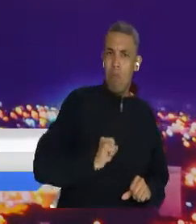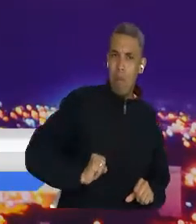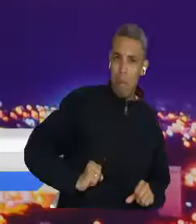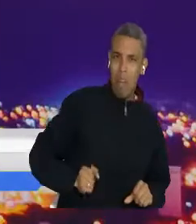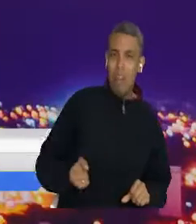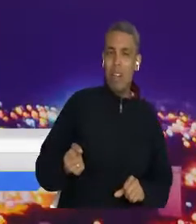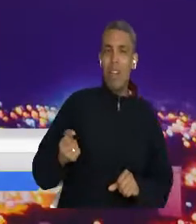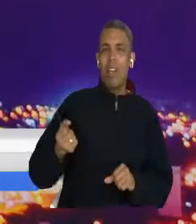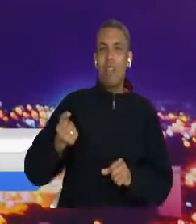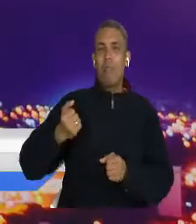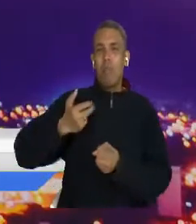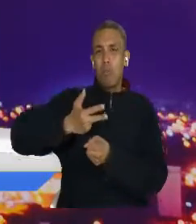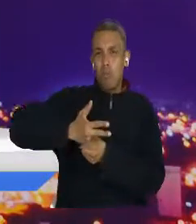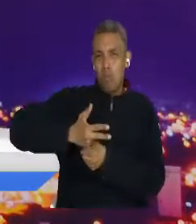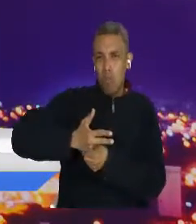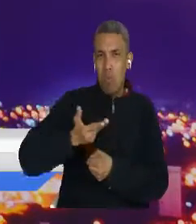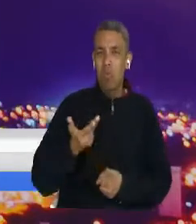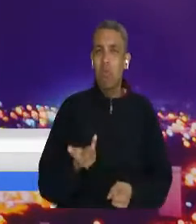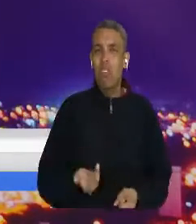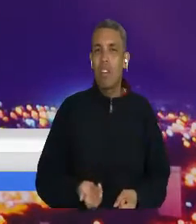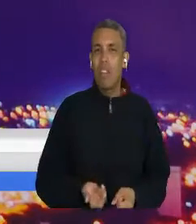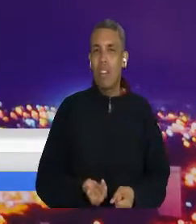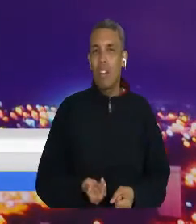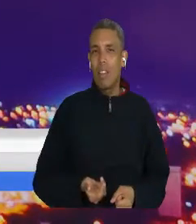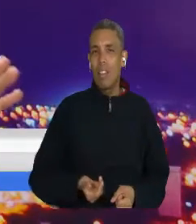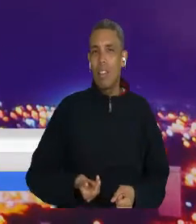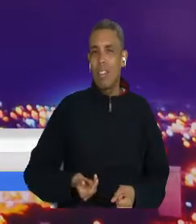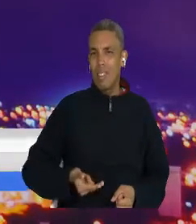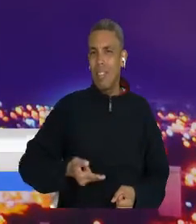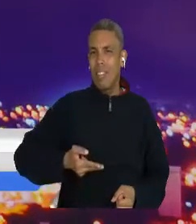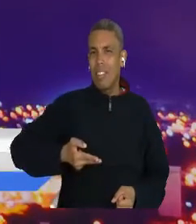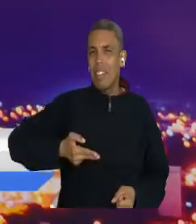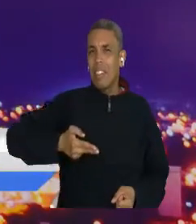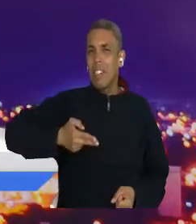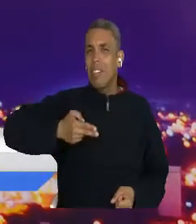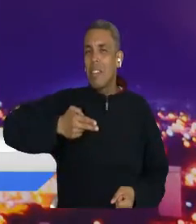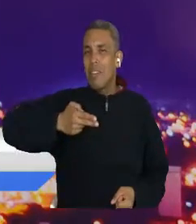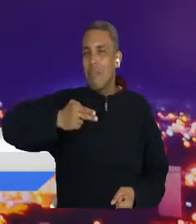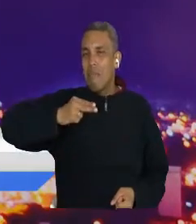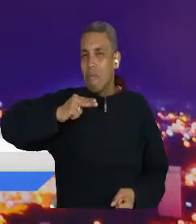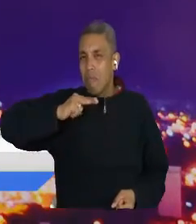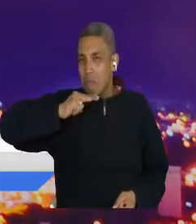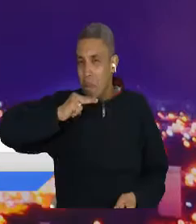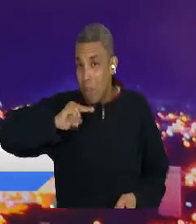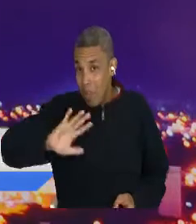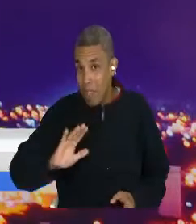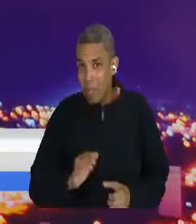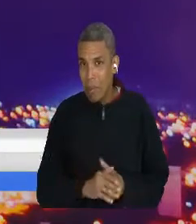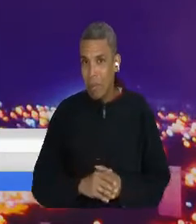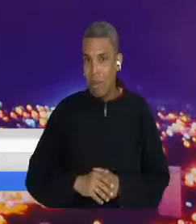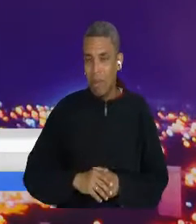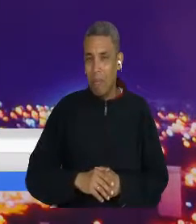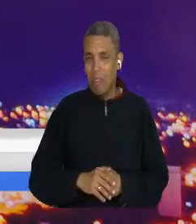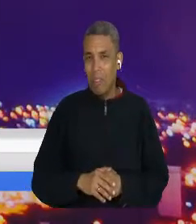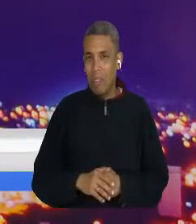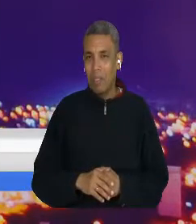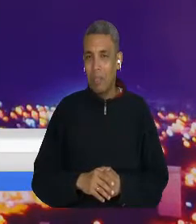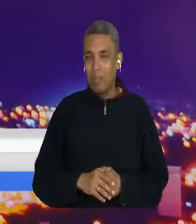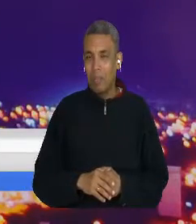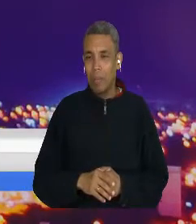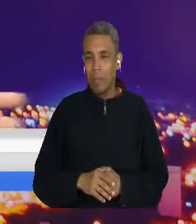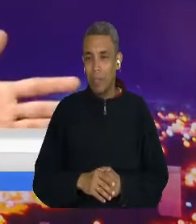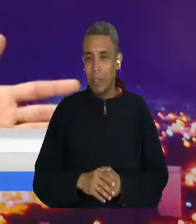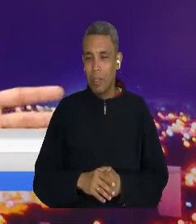dinámicas que se han generado desde la paz negativa, que era lo que muy bien hablábamos. Se genera el proceso de